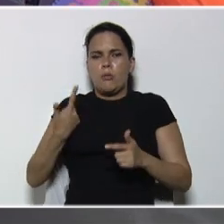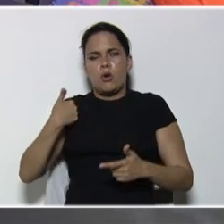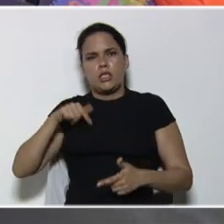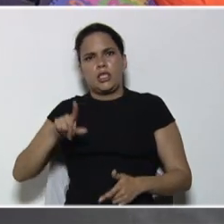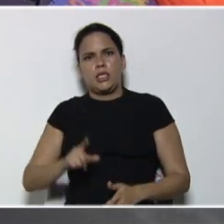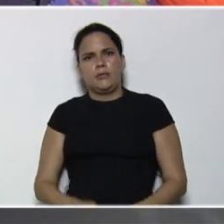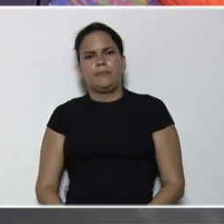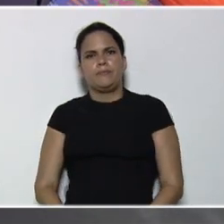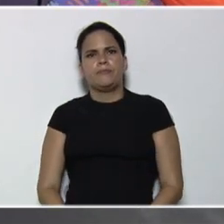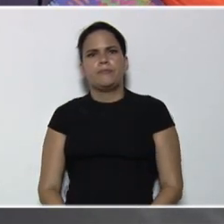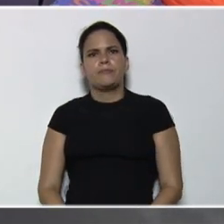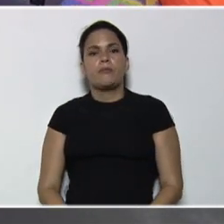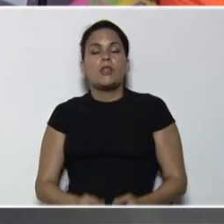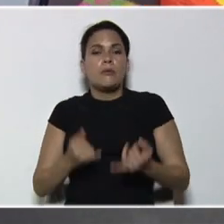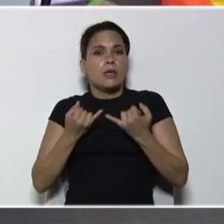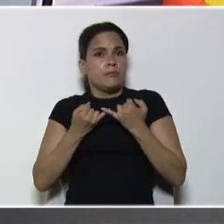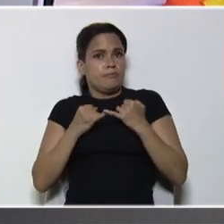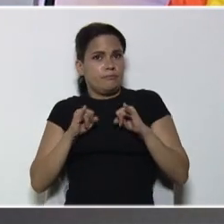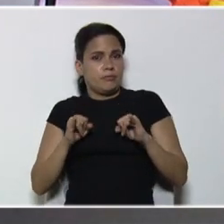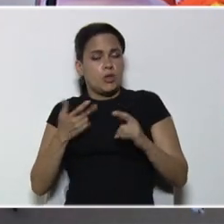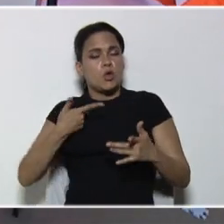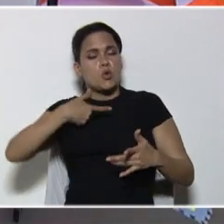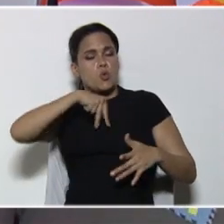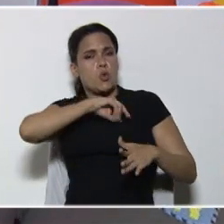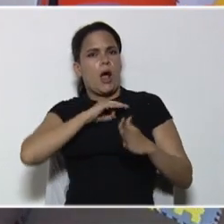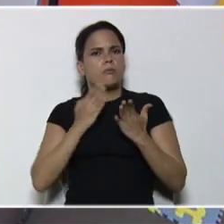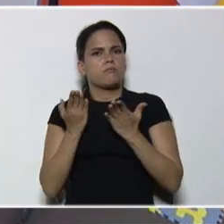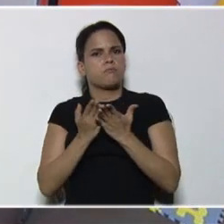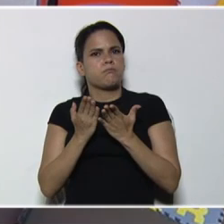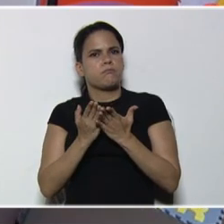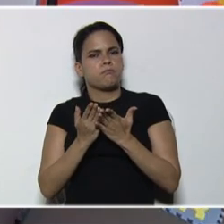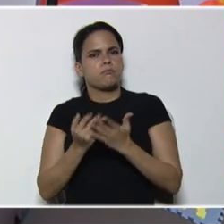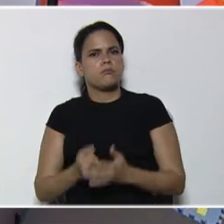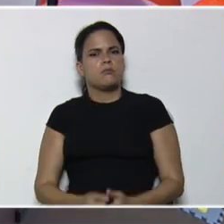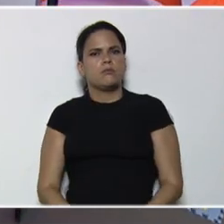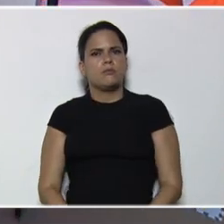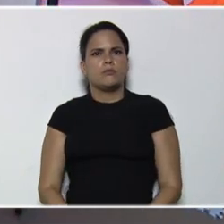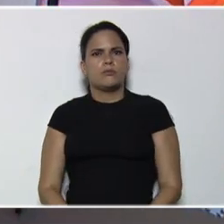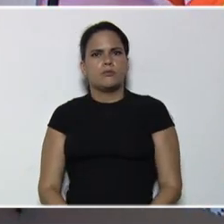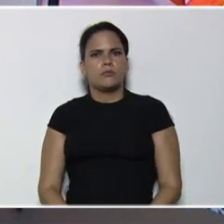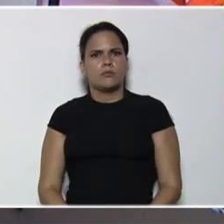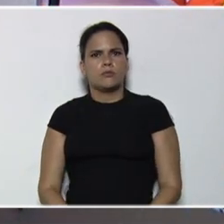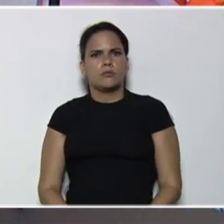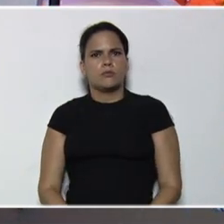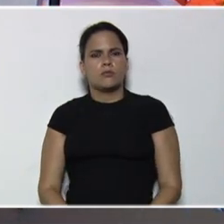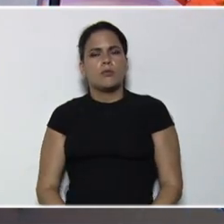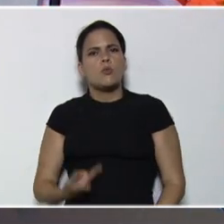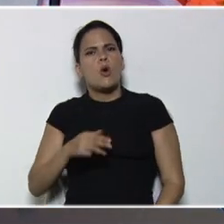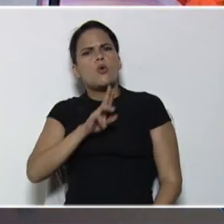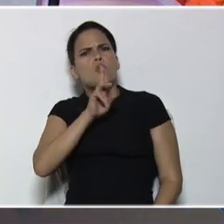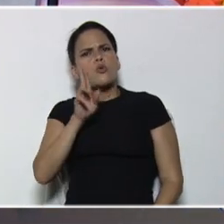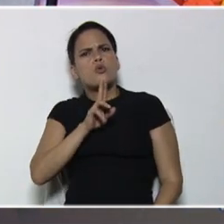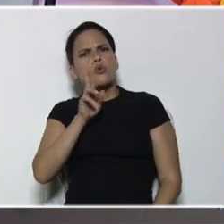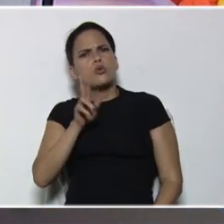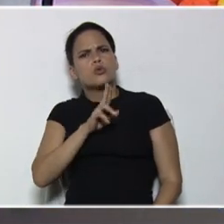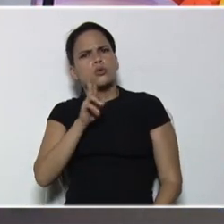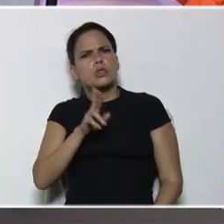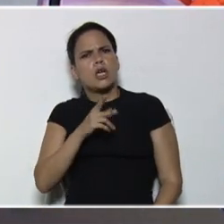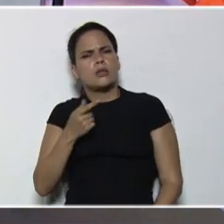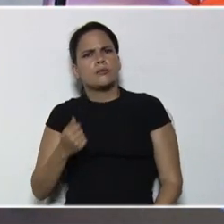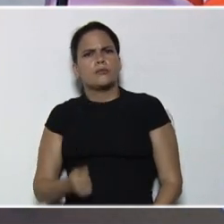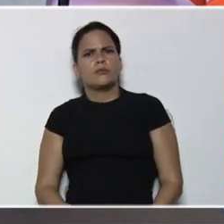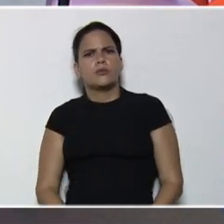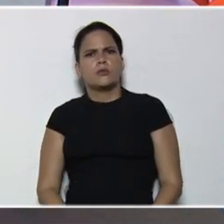para cerrar, para concluir, nuestra clase de hoy, vamos a, vamos a utilizar, una actividad,